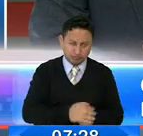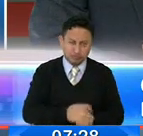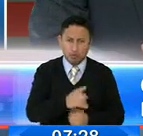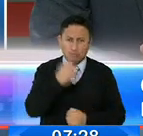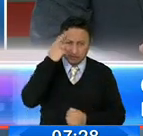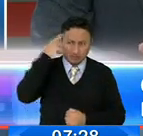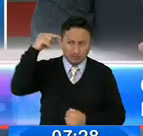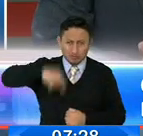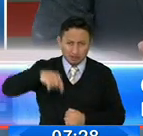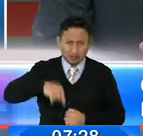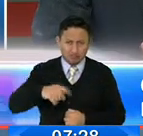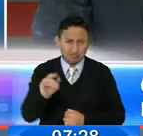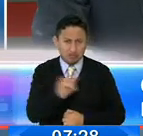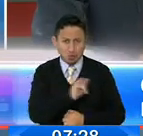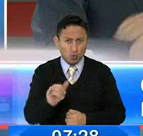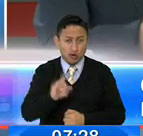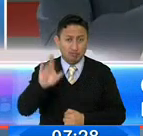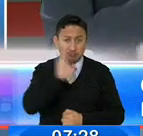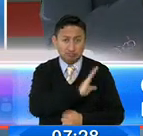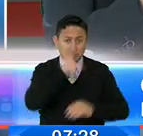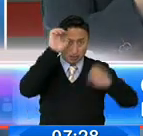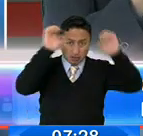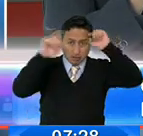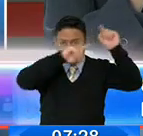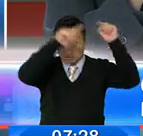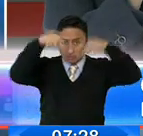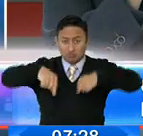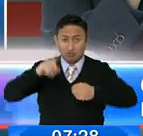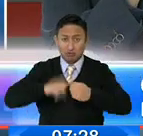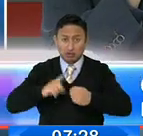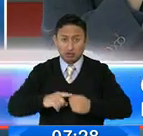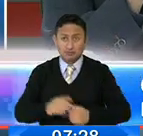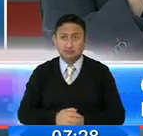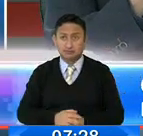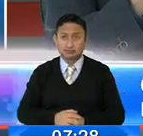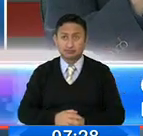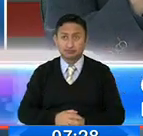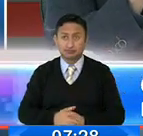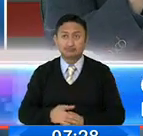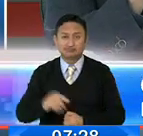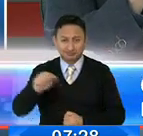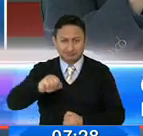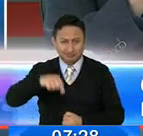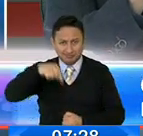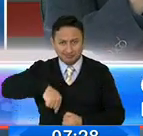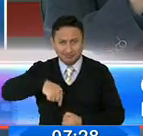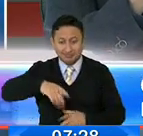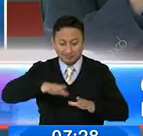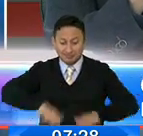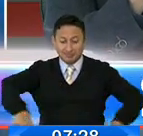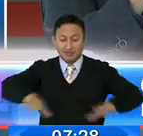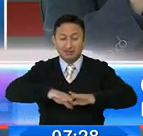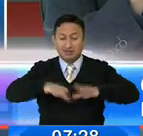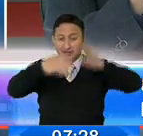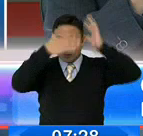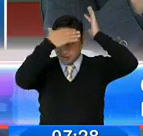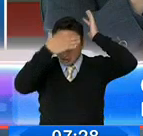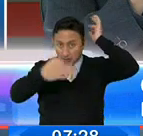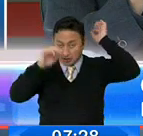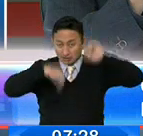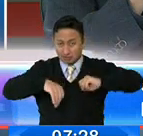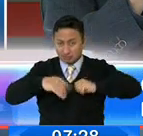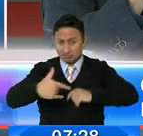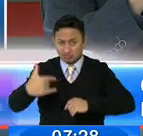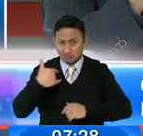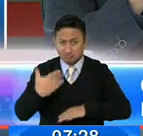utilizar esta misma estrategia en Quito? Sí, justamente en la Marín nosotros tenemos eso, y ya lo habíamos comenzado a hacer antes de la pandemia,